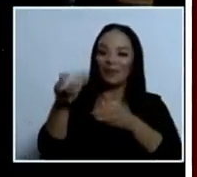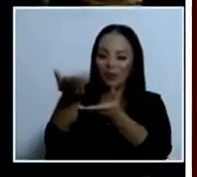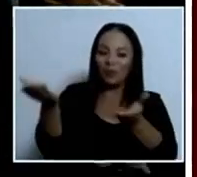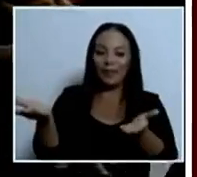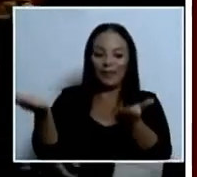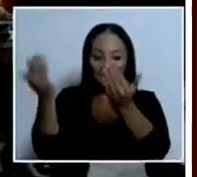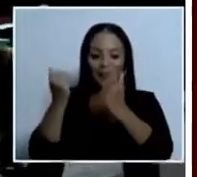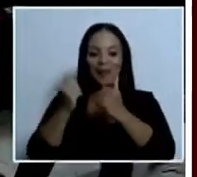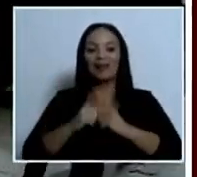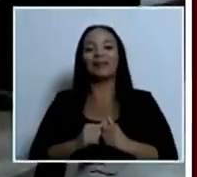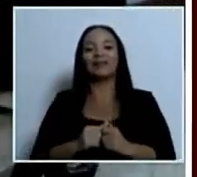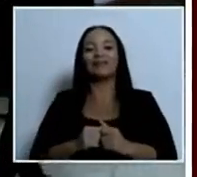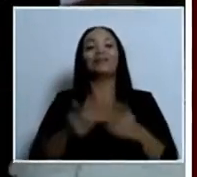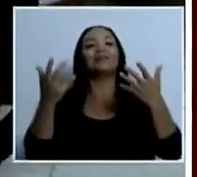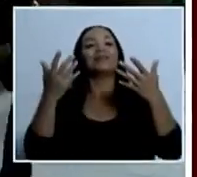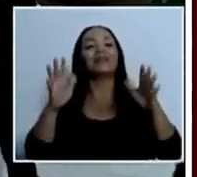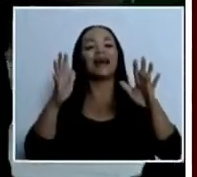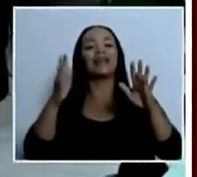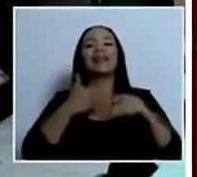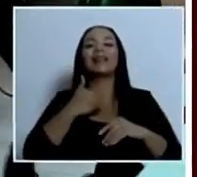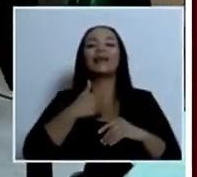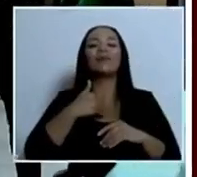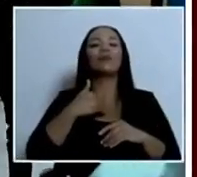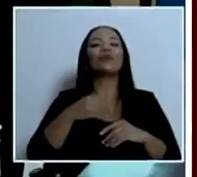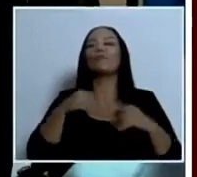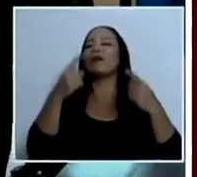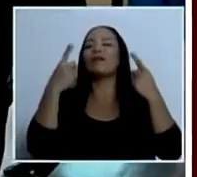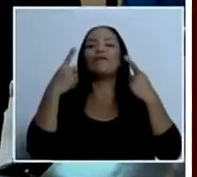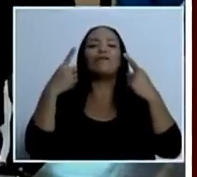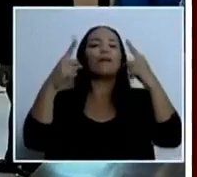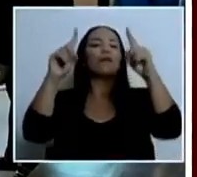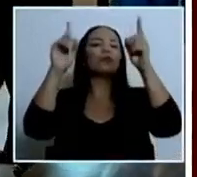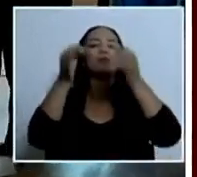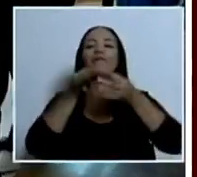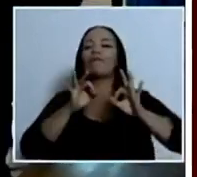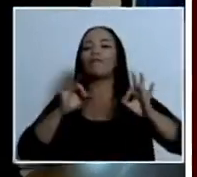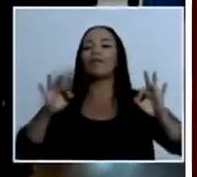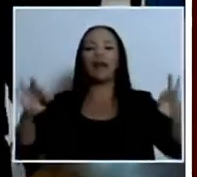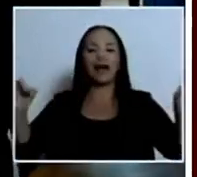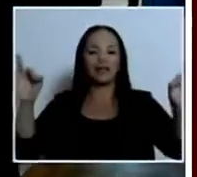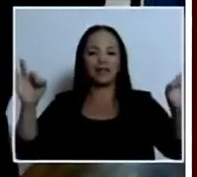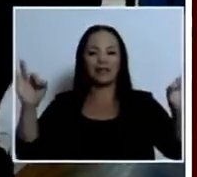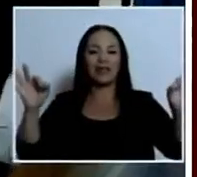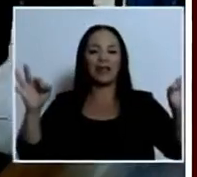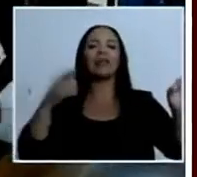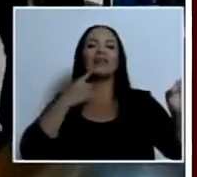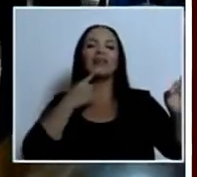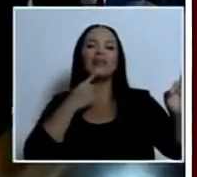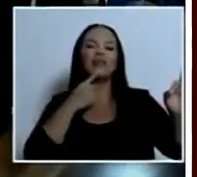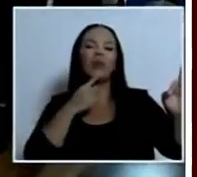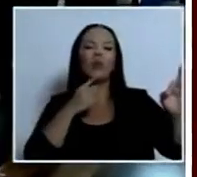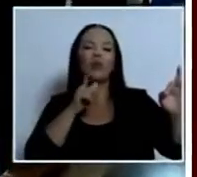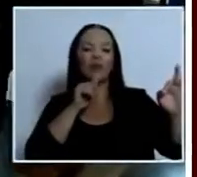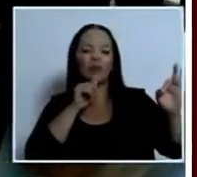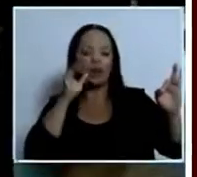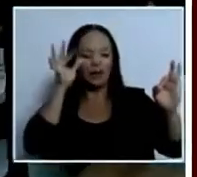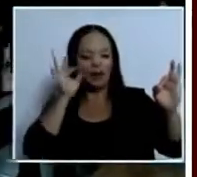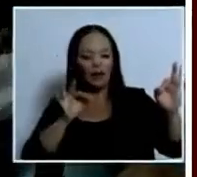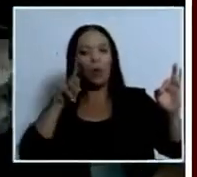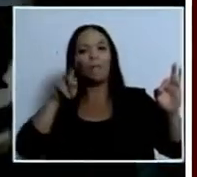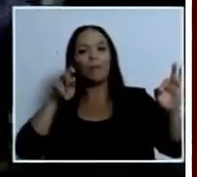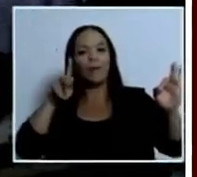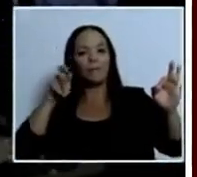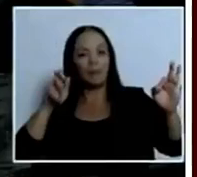Ya tenemos aquella famosa e inspiracional frase que dijo, yo creo que fue don Pepe Figueres